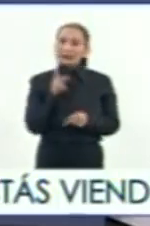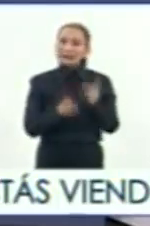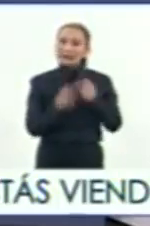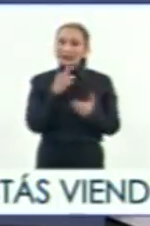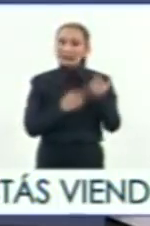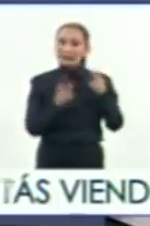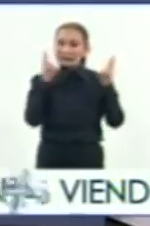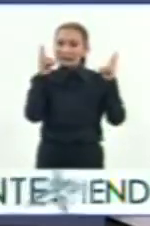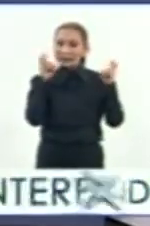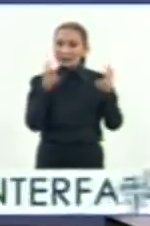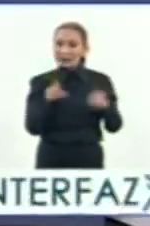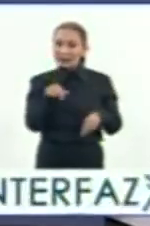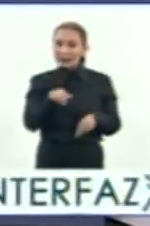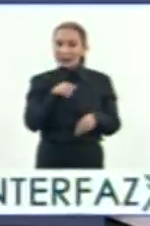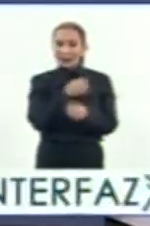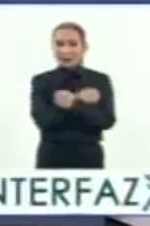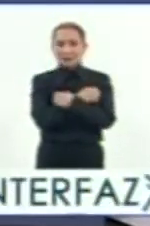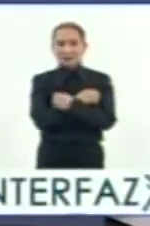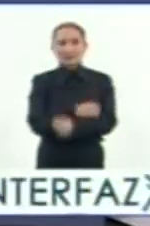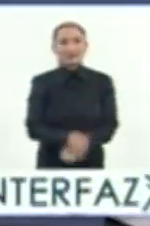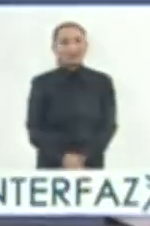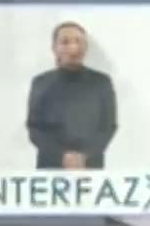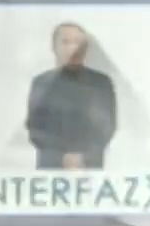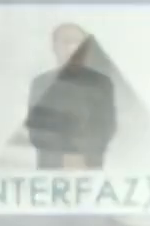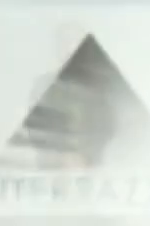pausa, regresamos con más temas en Educación.